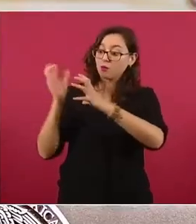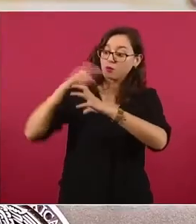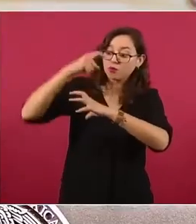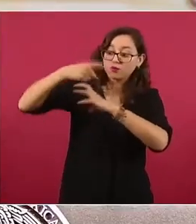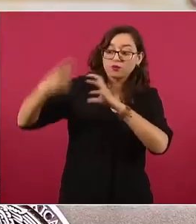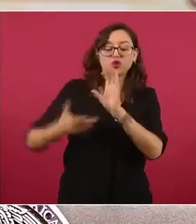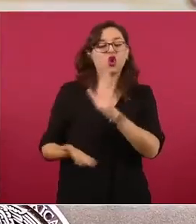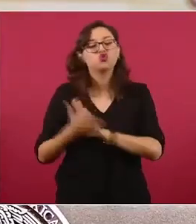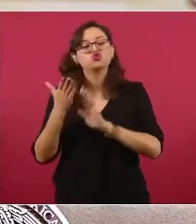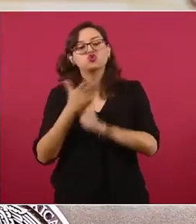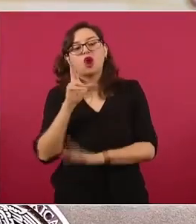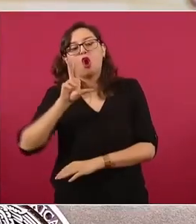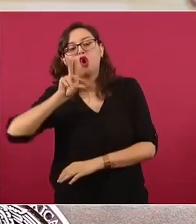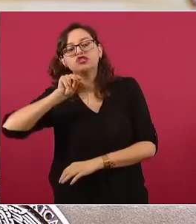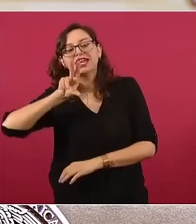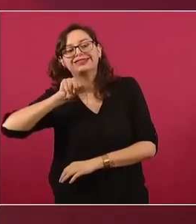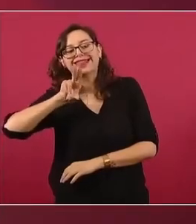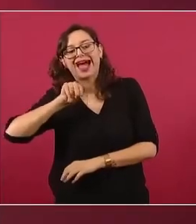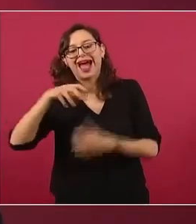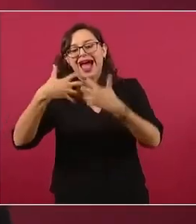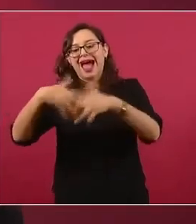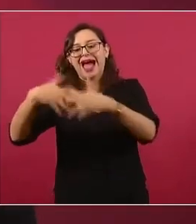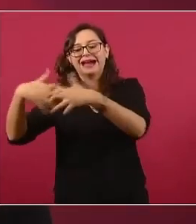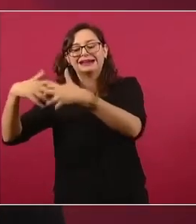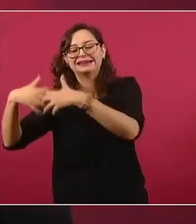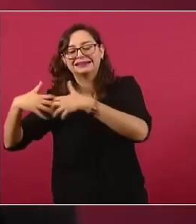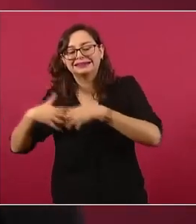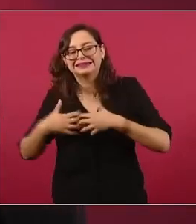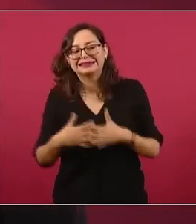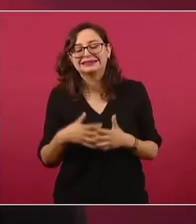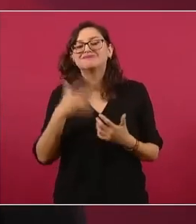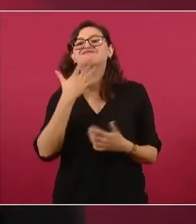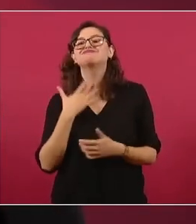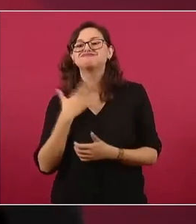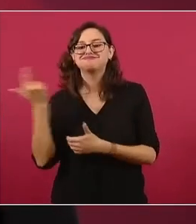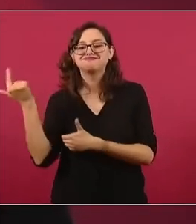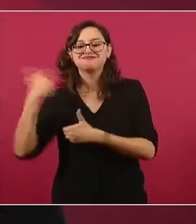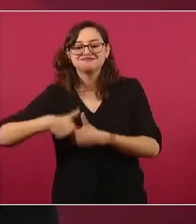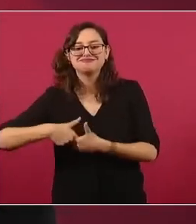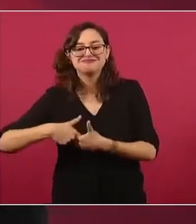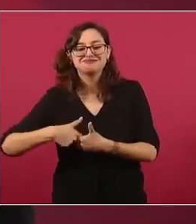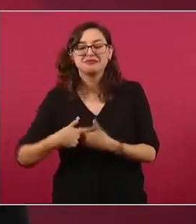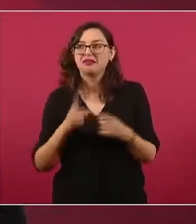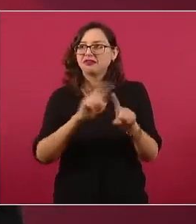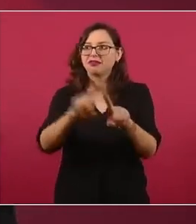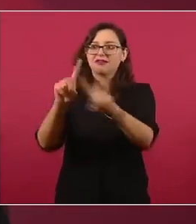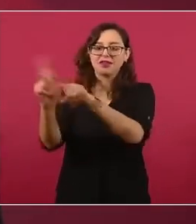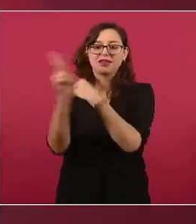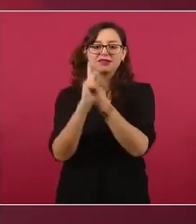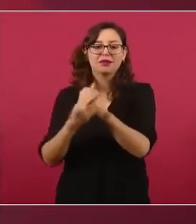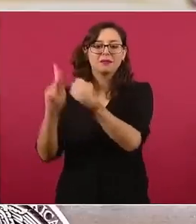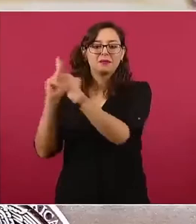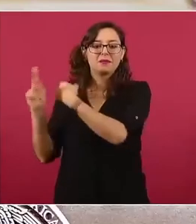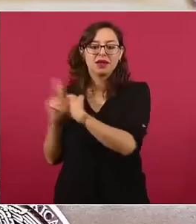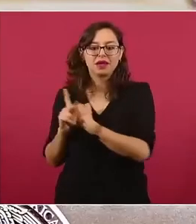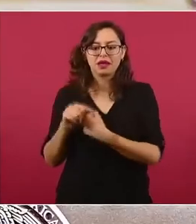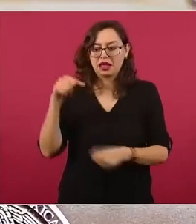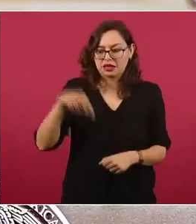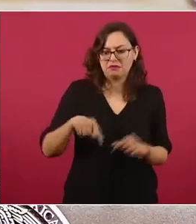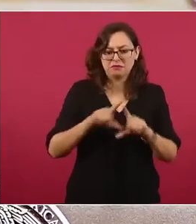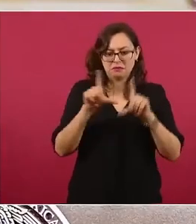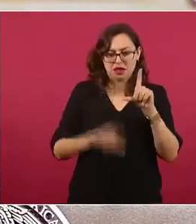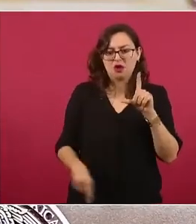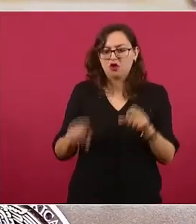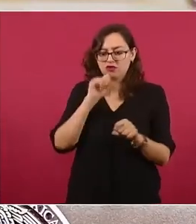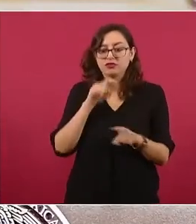China, Yisán, Arabia Saudita y Kuwait. Y que México tiene también contempladas las energías renovables.